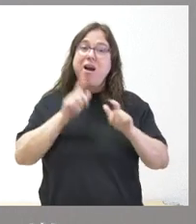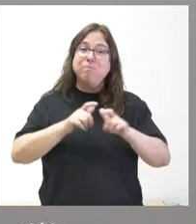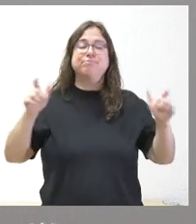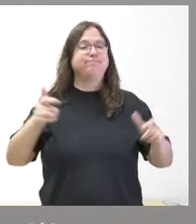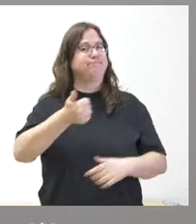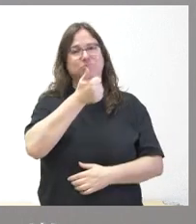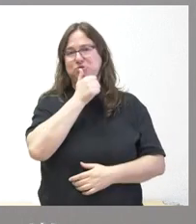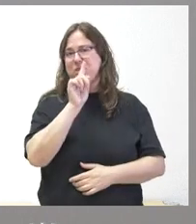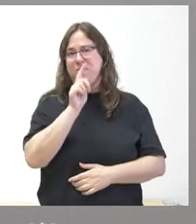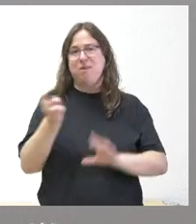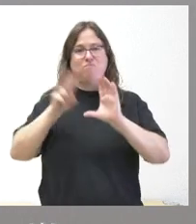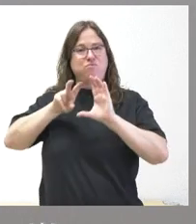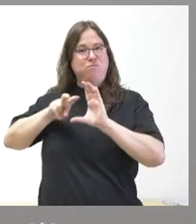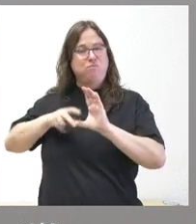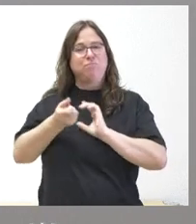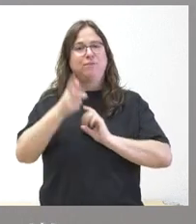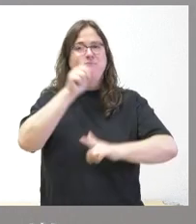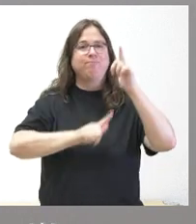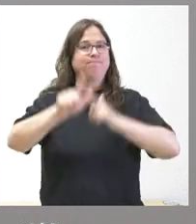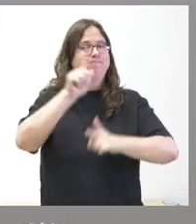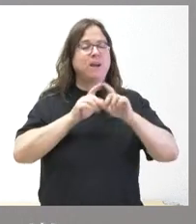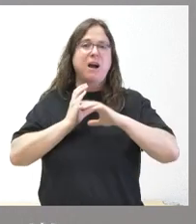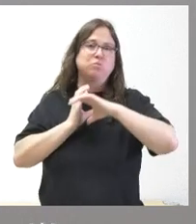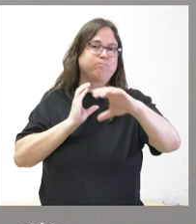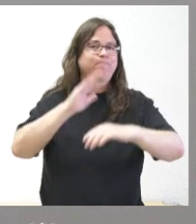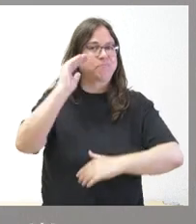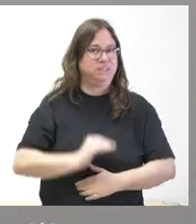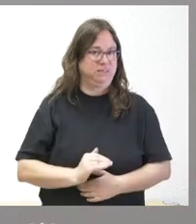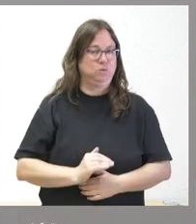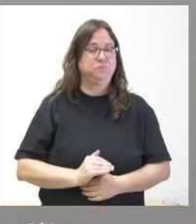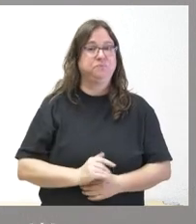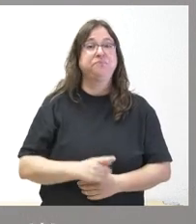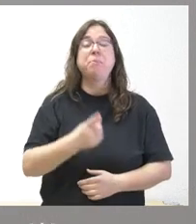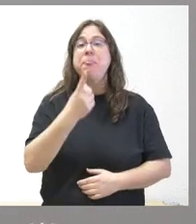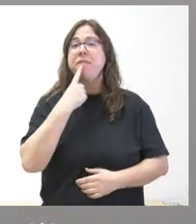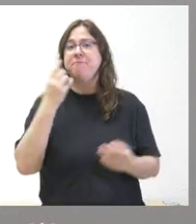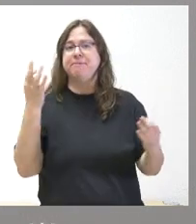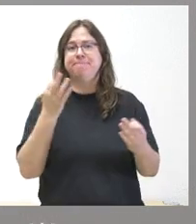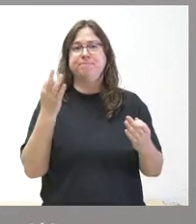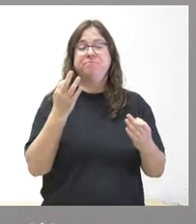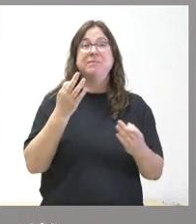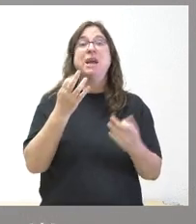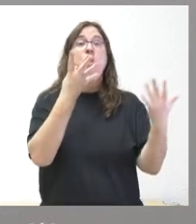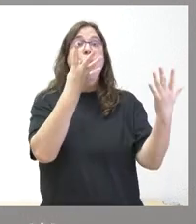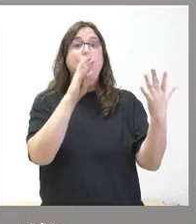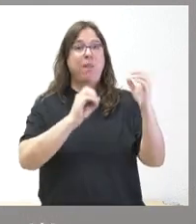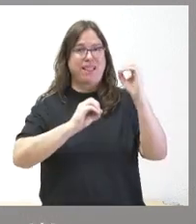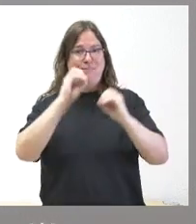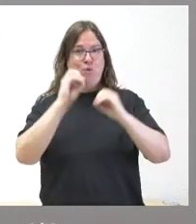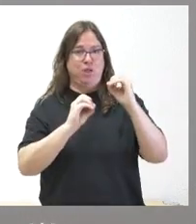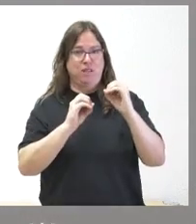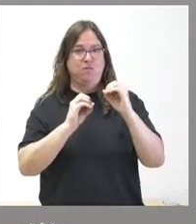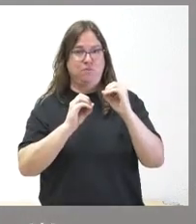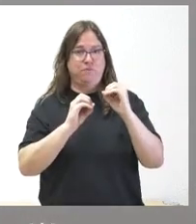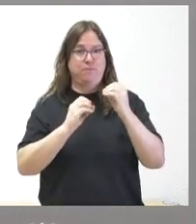la pandemia, el número de viajeros. Hay que decir, para que se hagan ustedes a una idea, que el 90% de